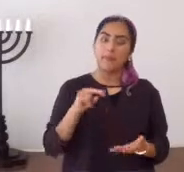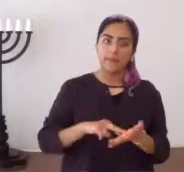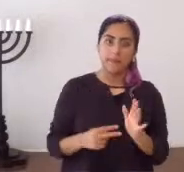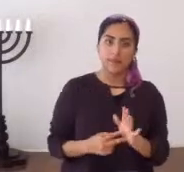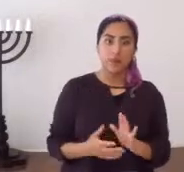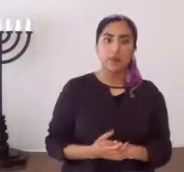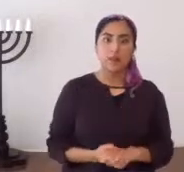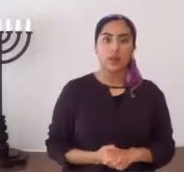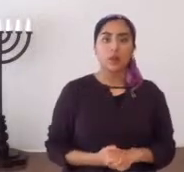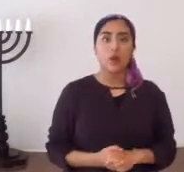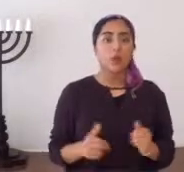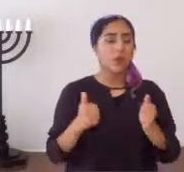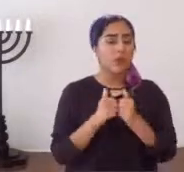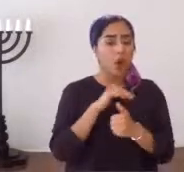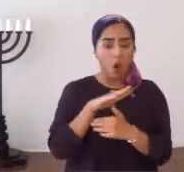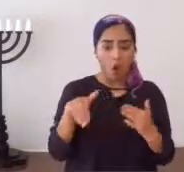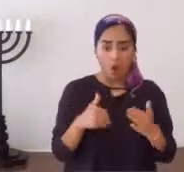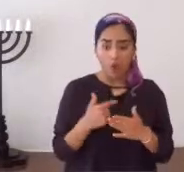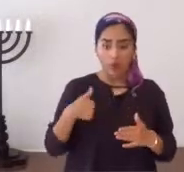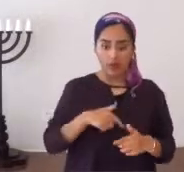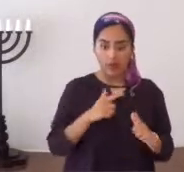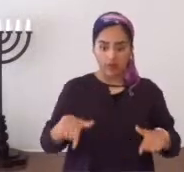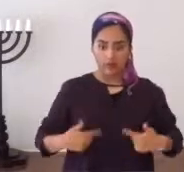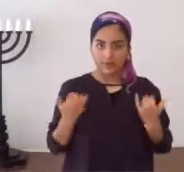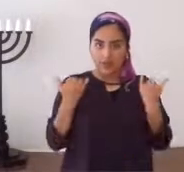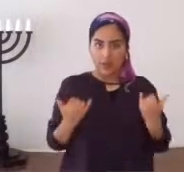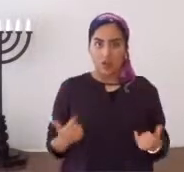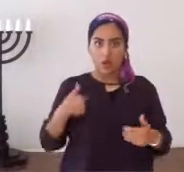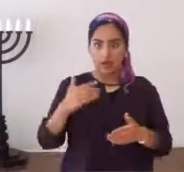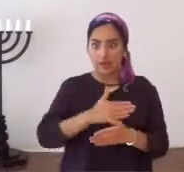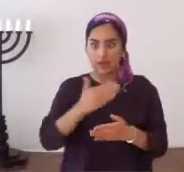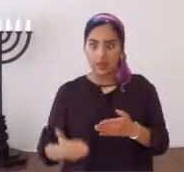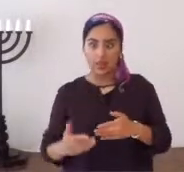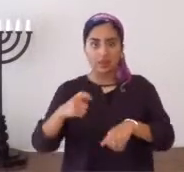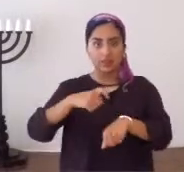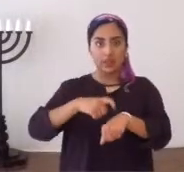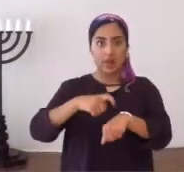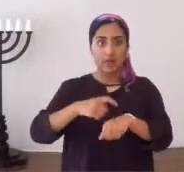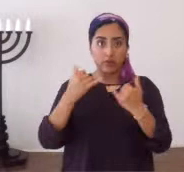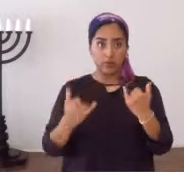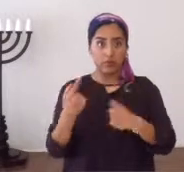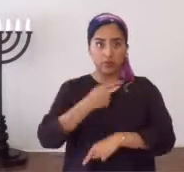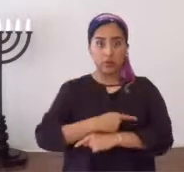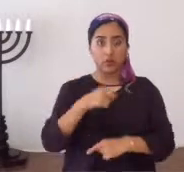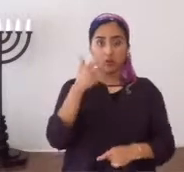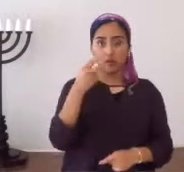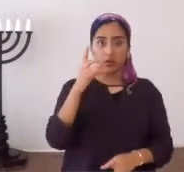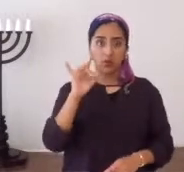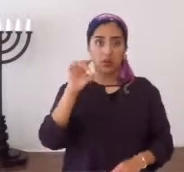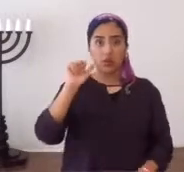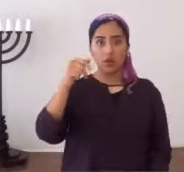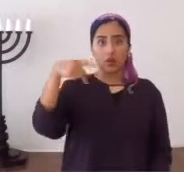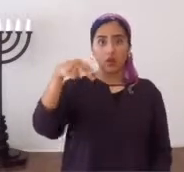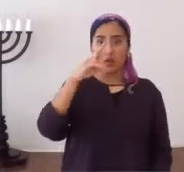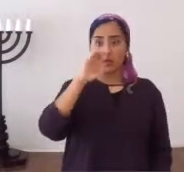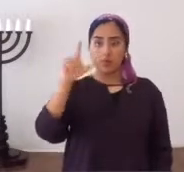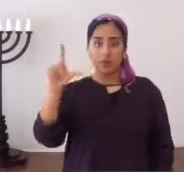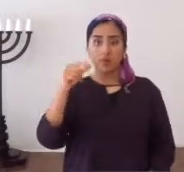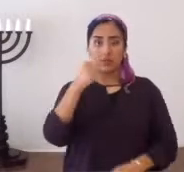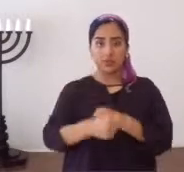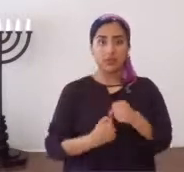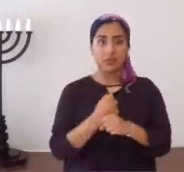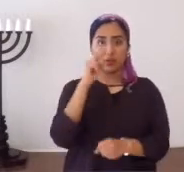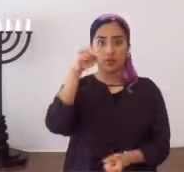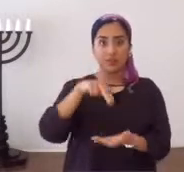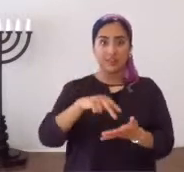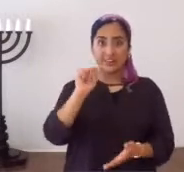le quita, entonces, con todo lo que estamos viviendo ya, que estamos en los últimos tiempos, hoy es 28 de